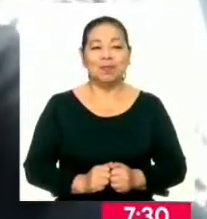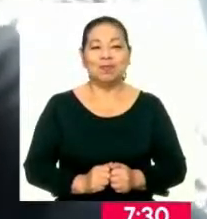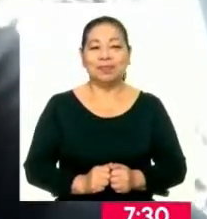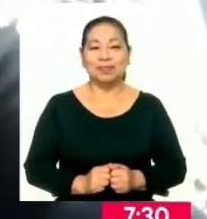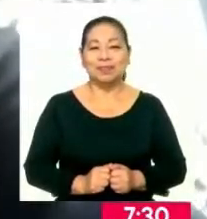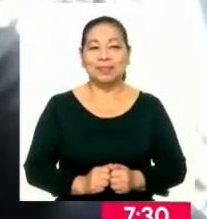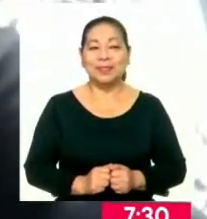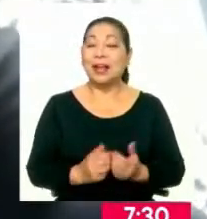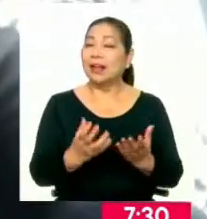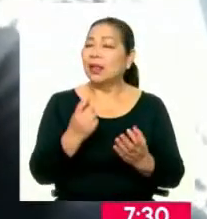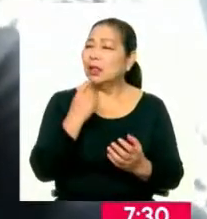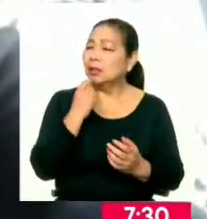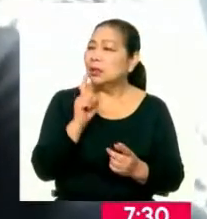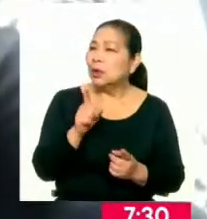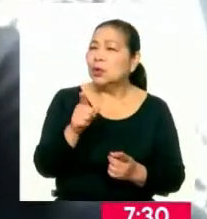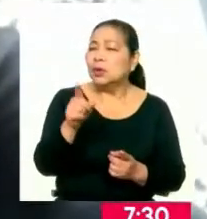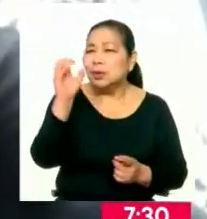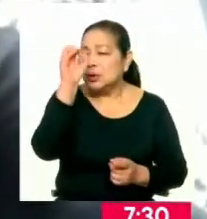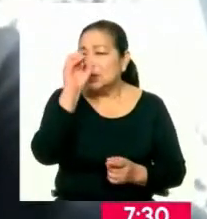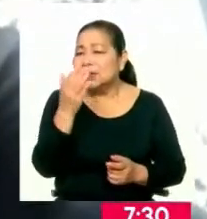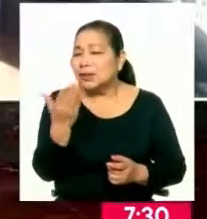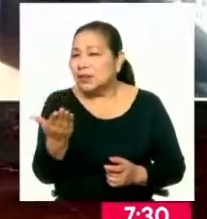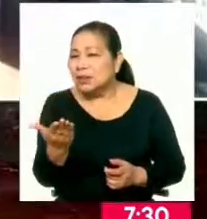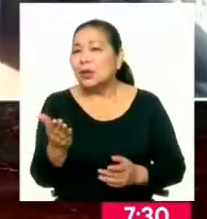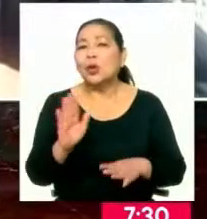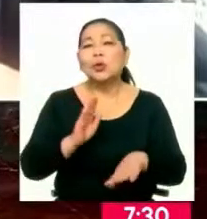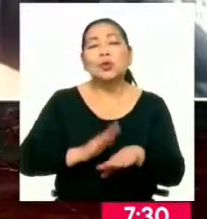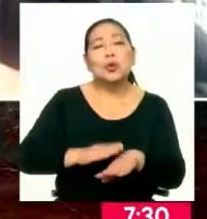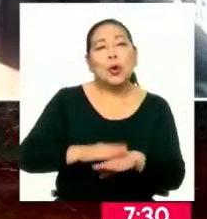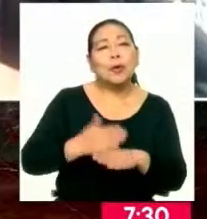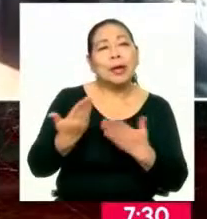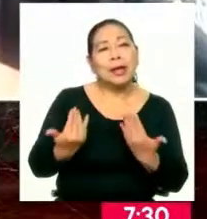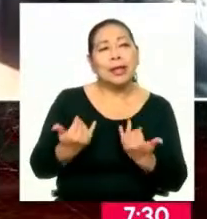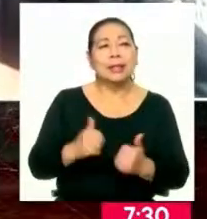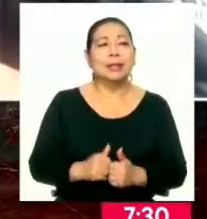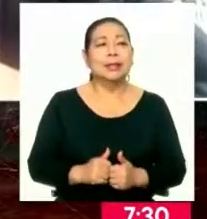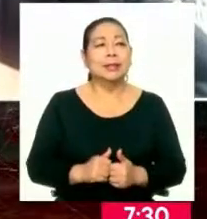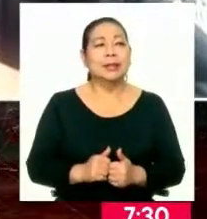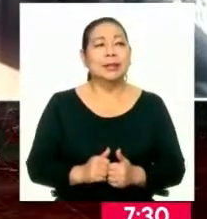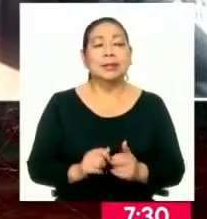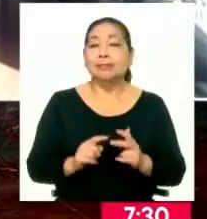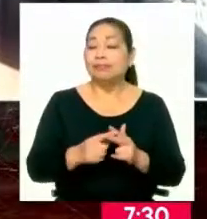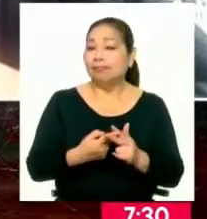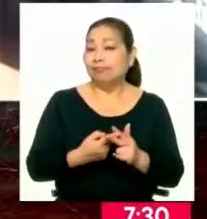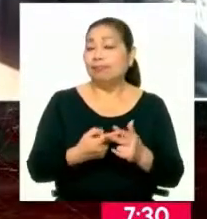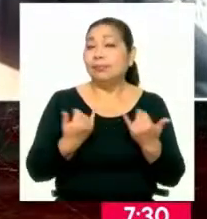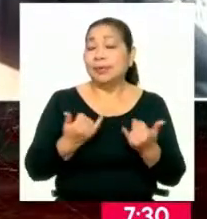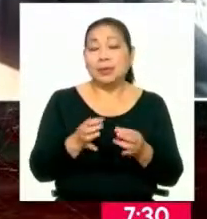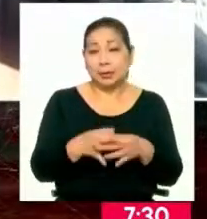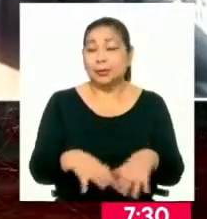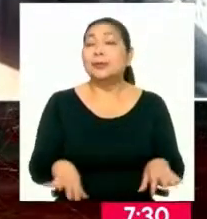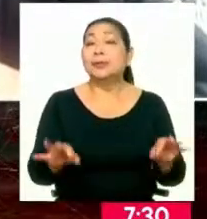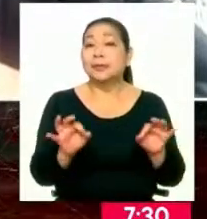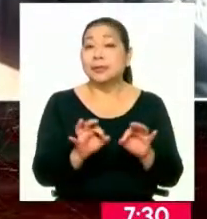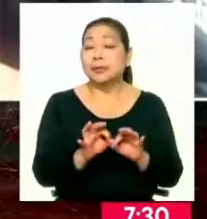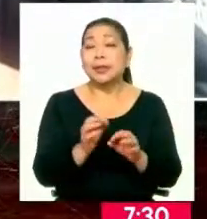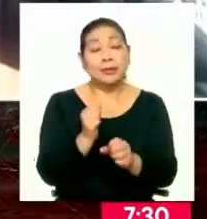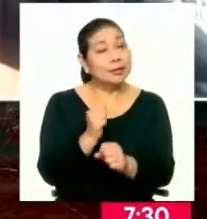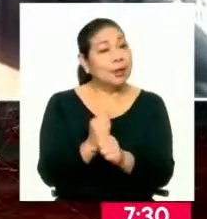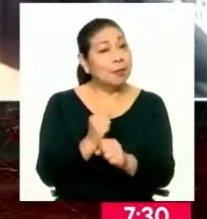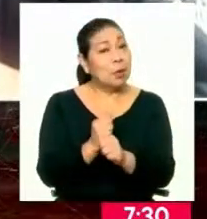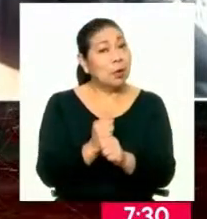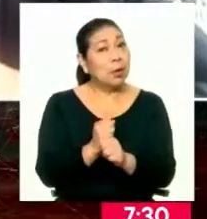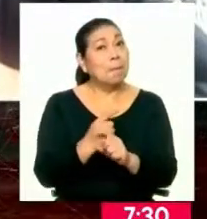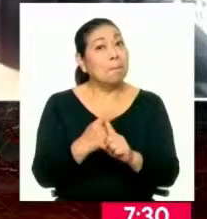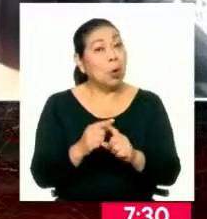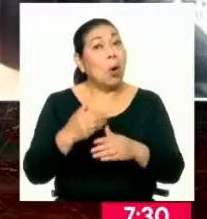Bueno, en principio quisiera recoger sus impresiones respecto de este inicio de esta importante labor que